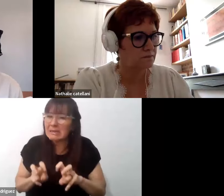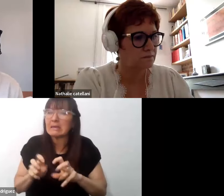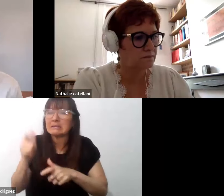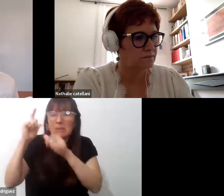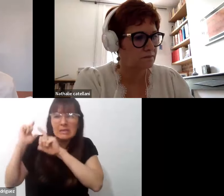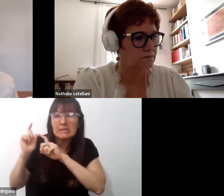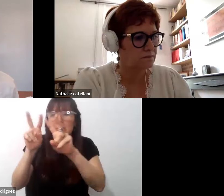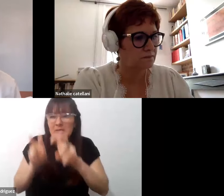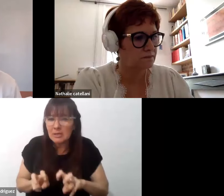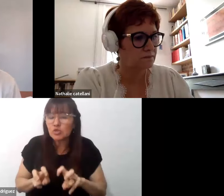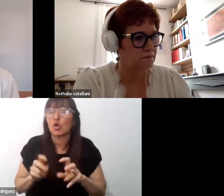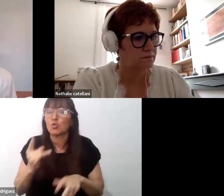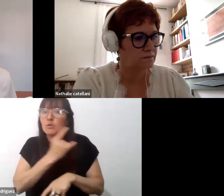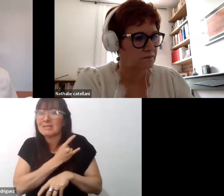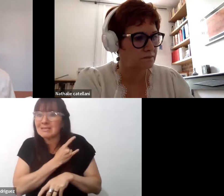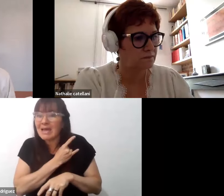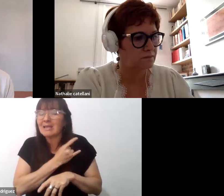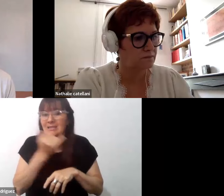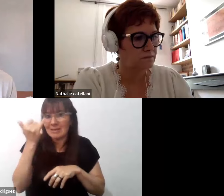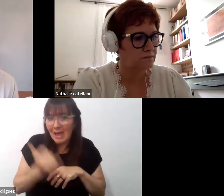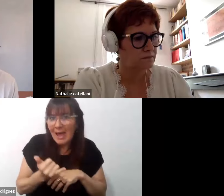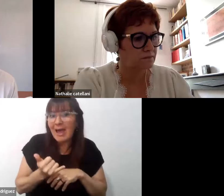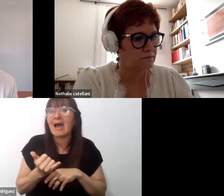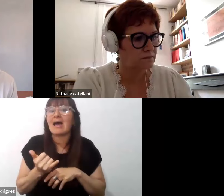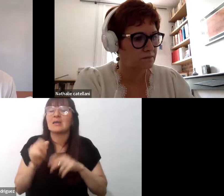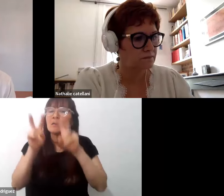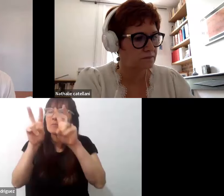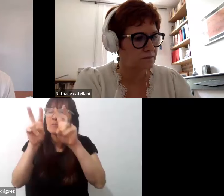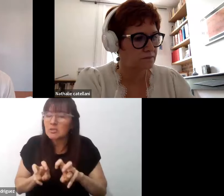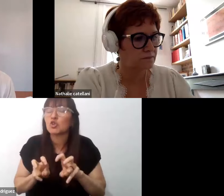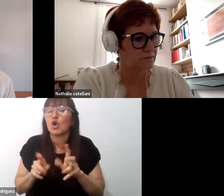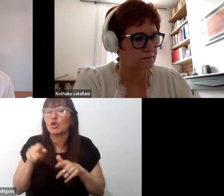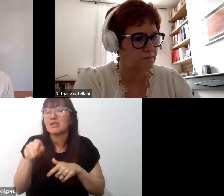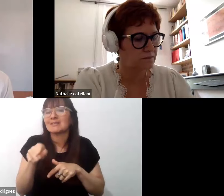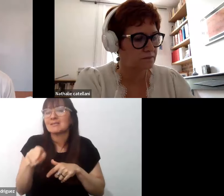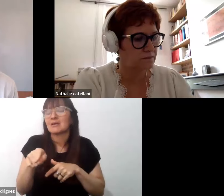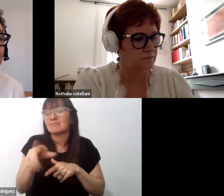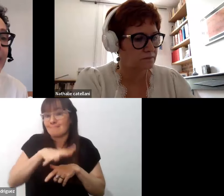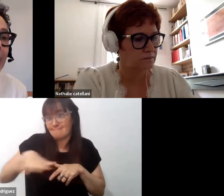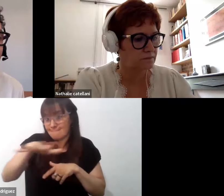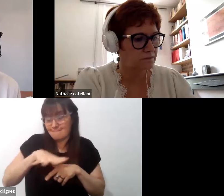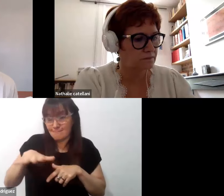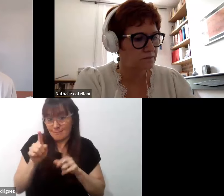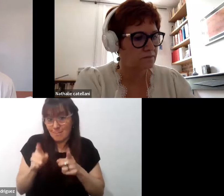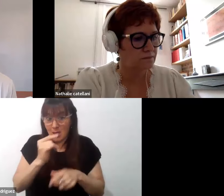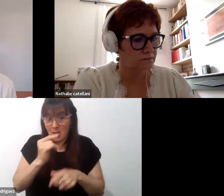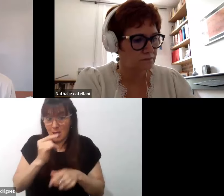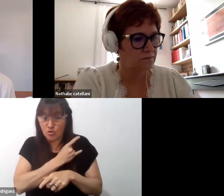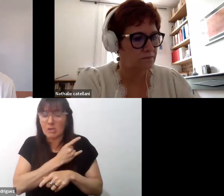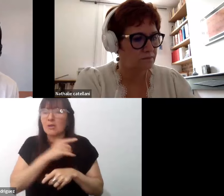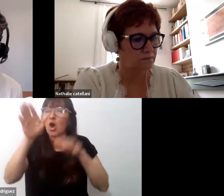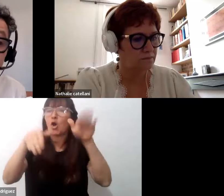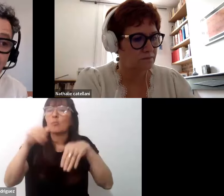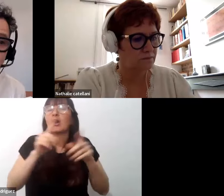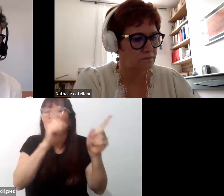de investigaciones académicas, de investigaciones inscriptas en el campo académico que convocan a docentes